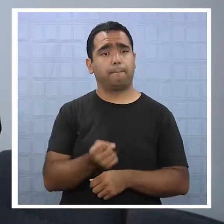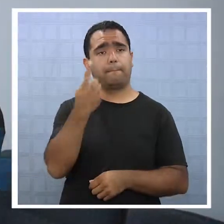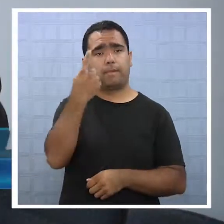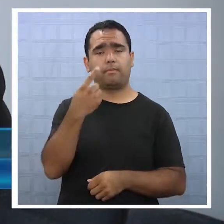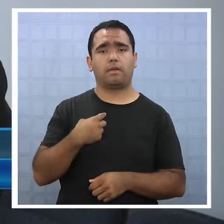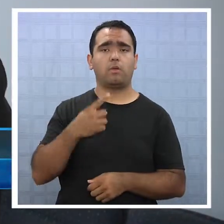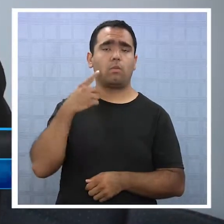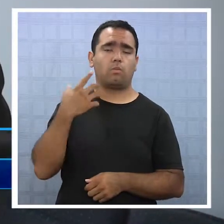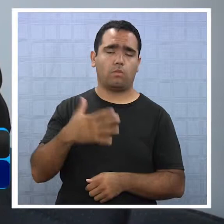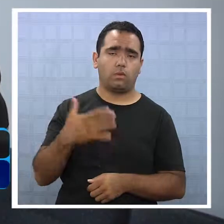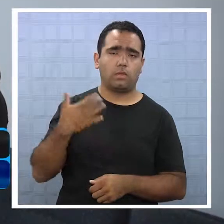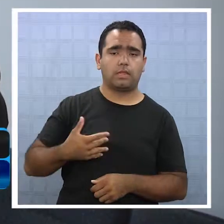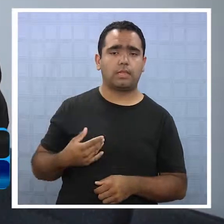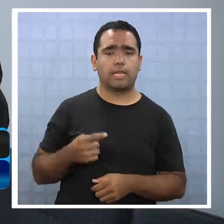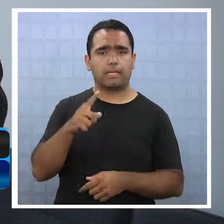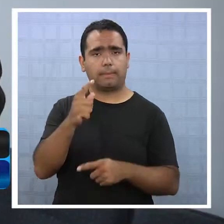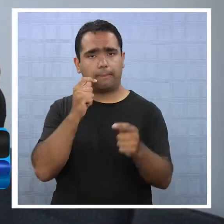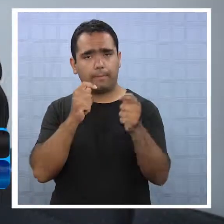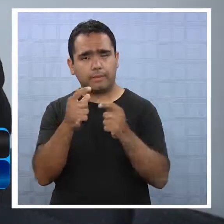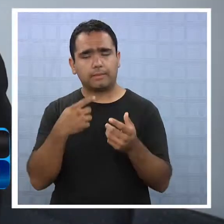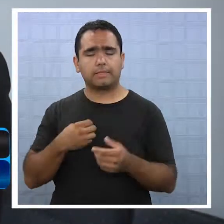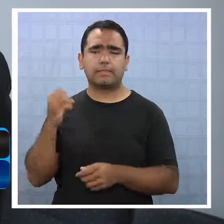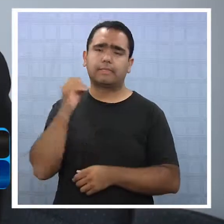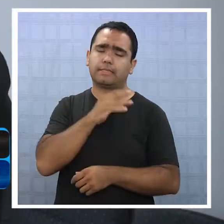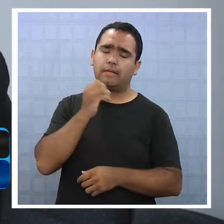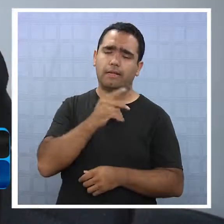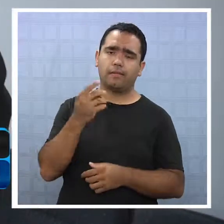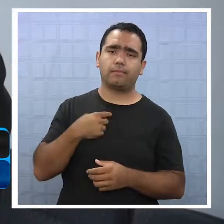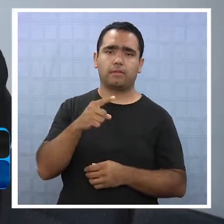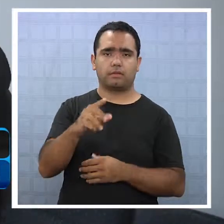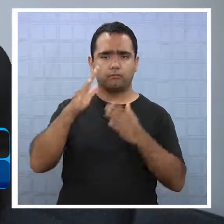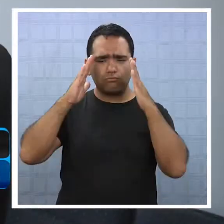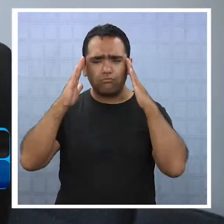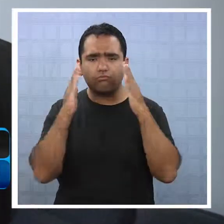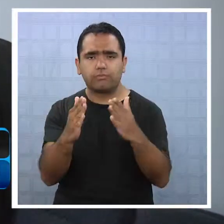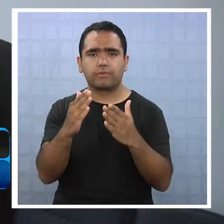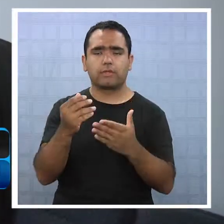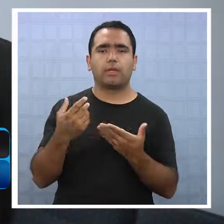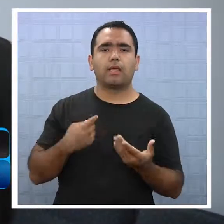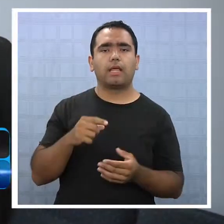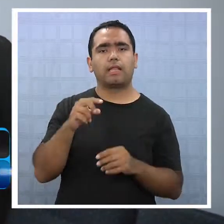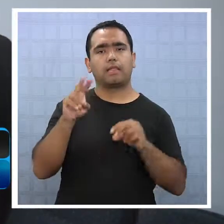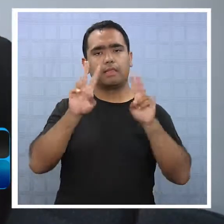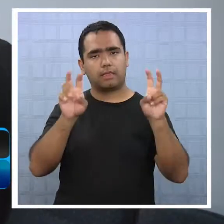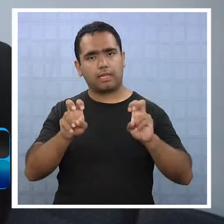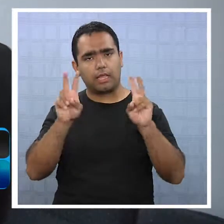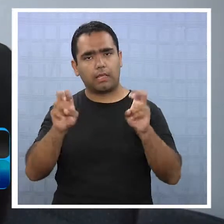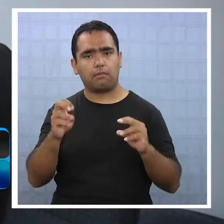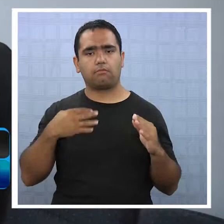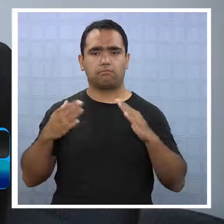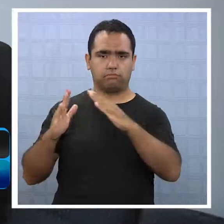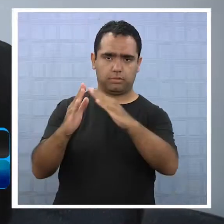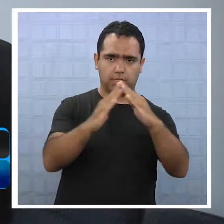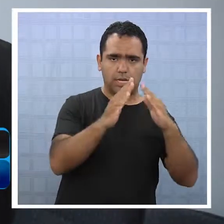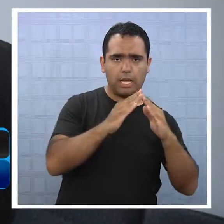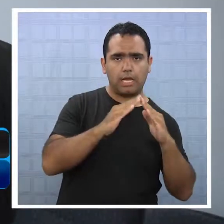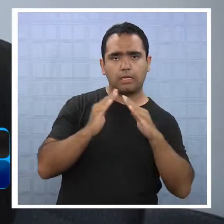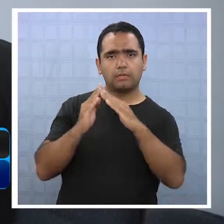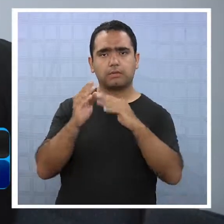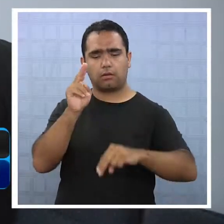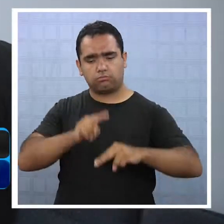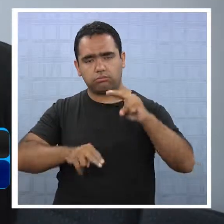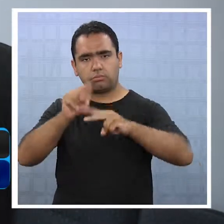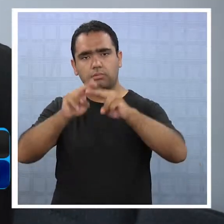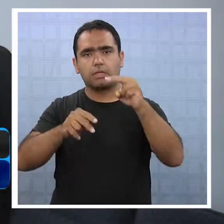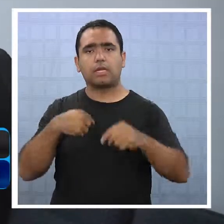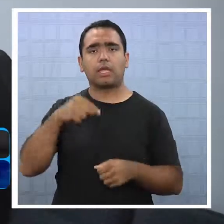la emergencia del proceso de rehabilitación y normalización de la vía en Tarabacá en el ámbito de la vivienda y estamos haciendo un esfuerzo sustancial en